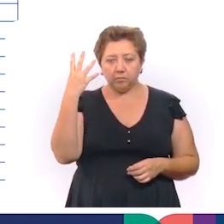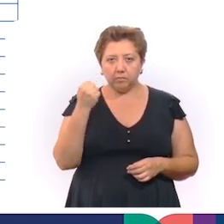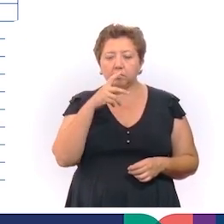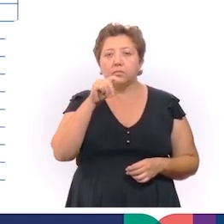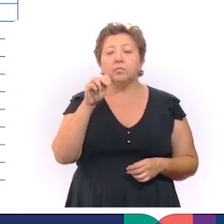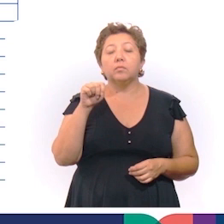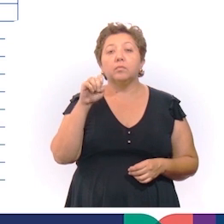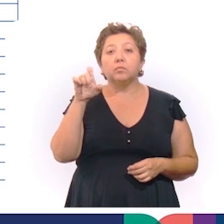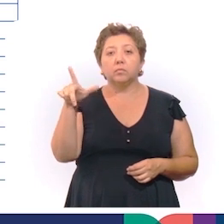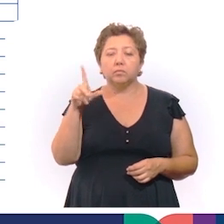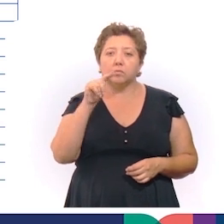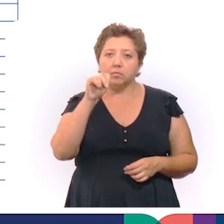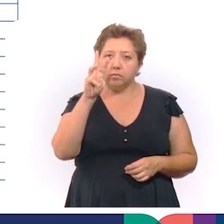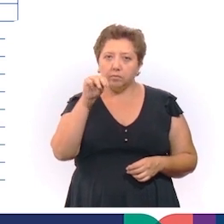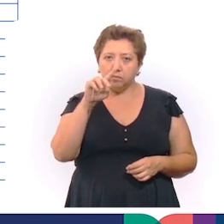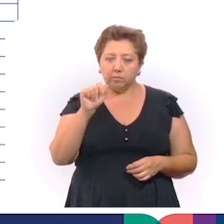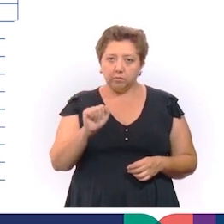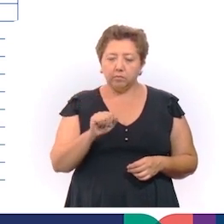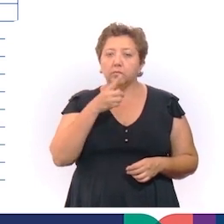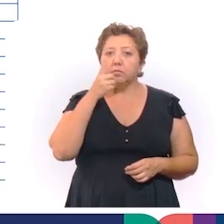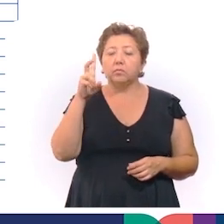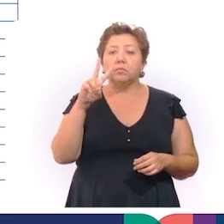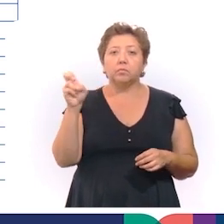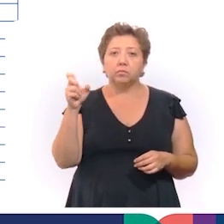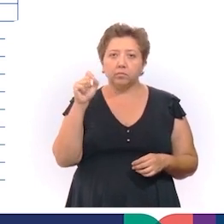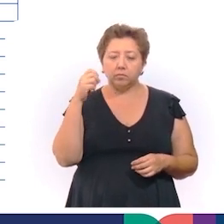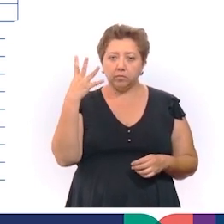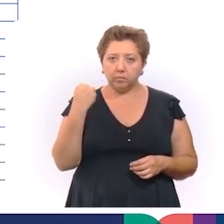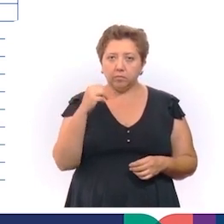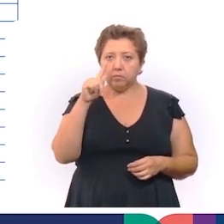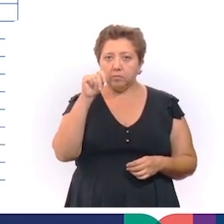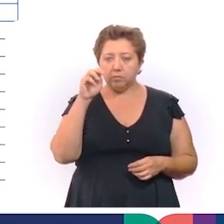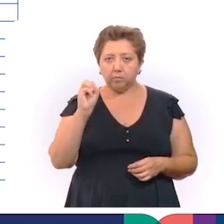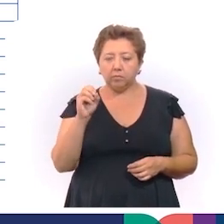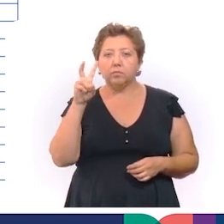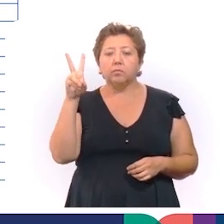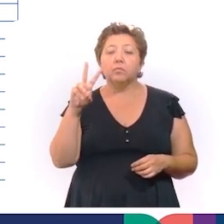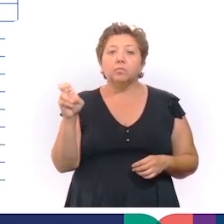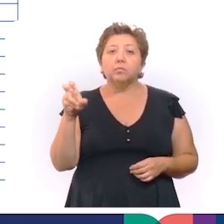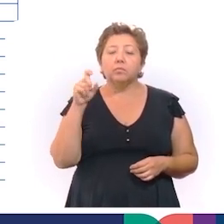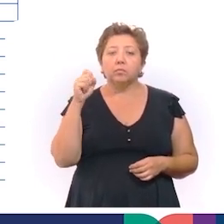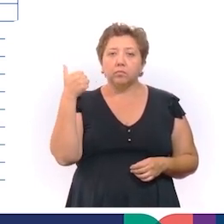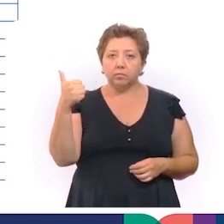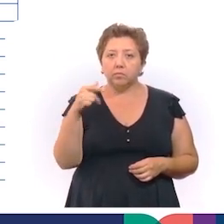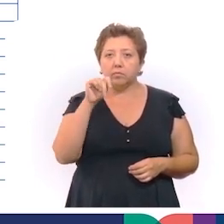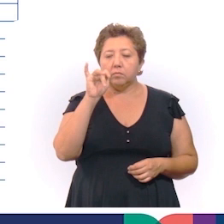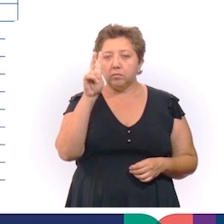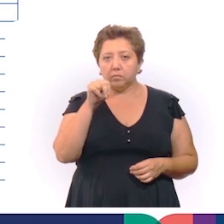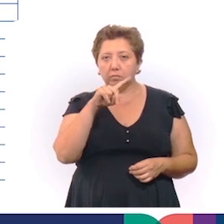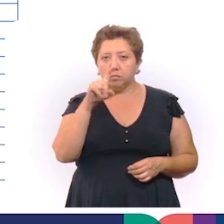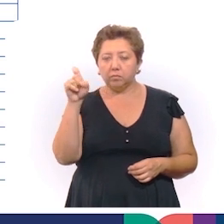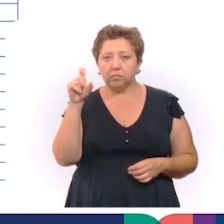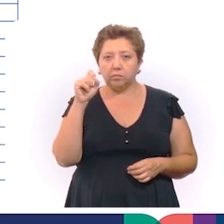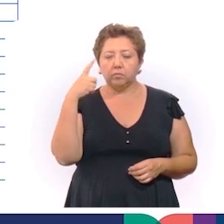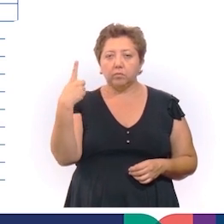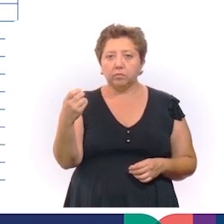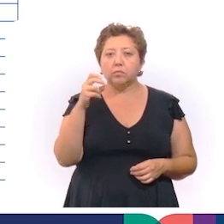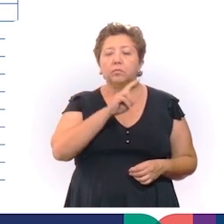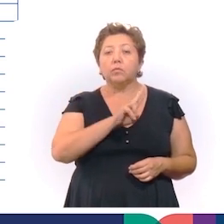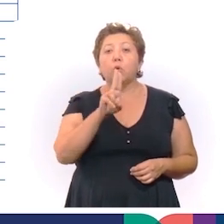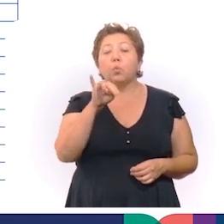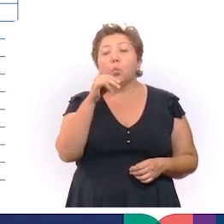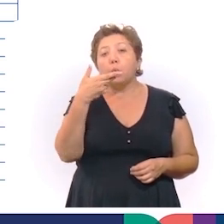229, Temozón, 229, Peto, 226, Tinum, 191, Junucumá con